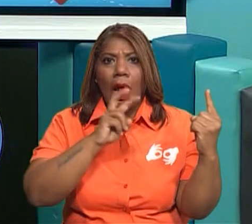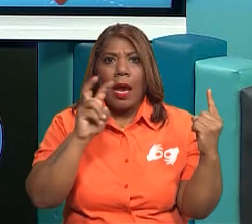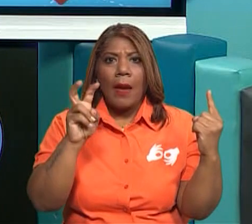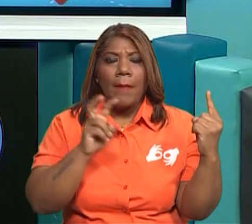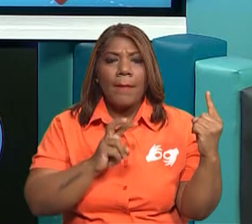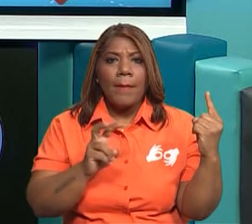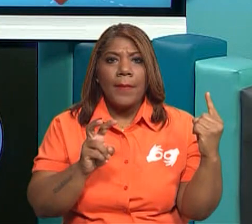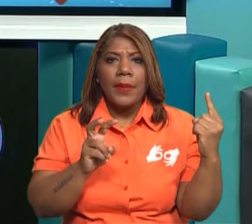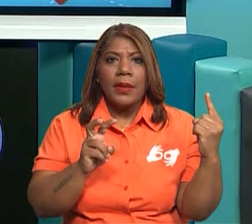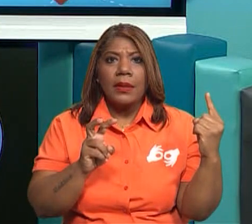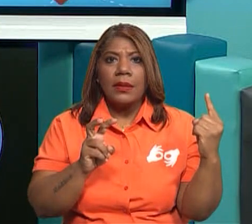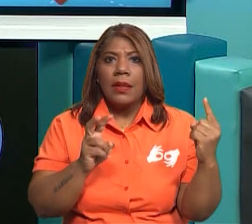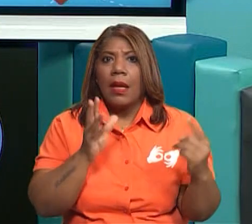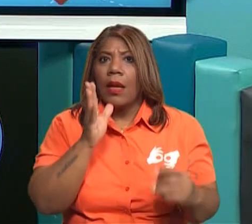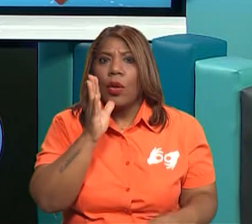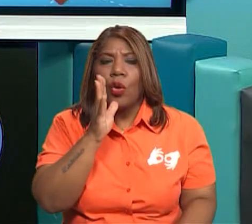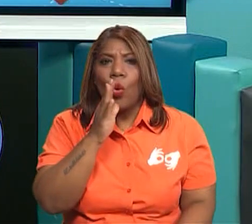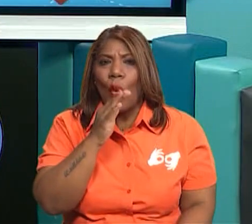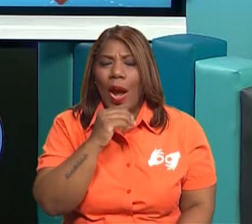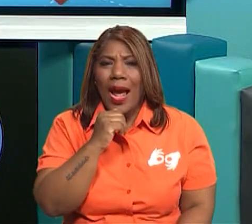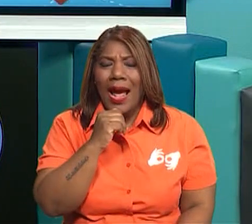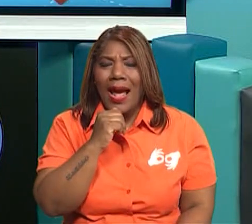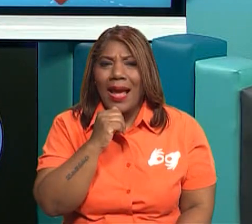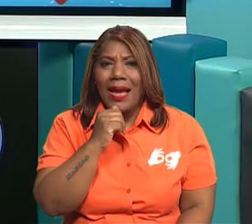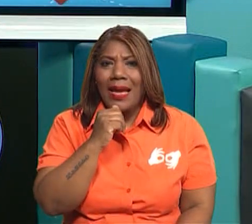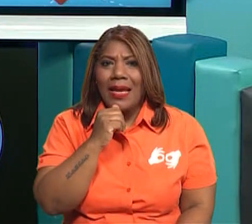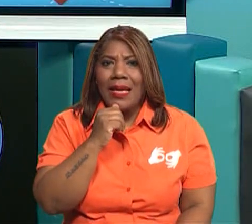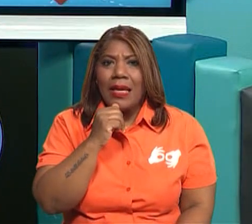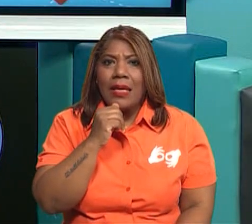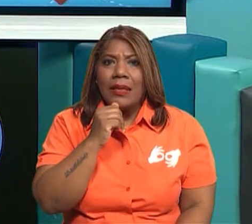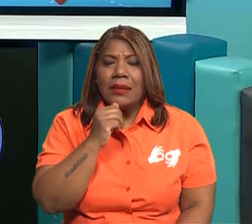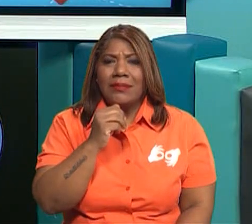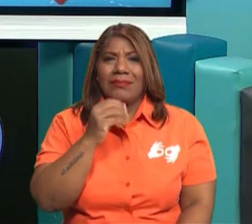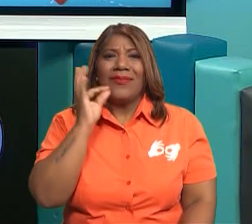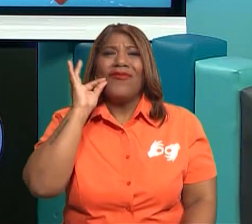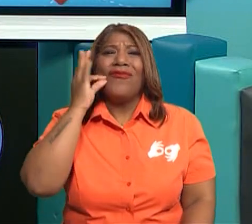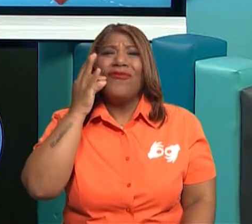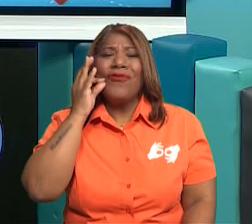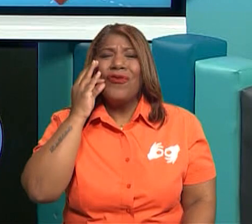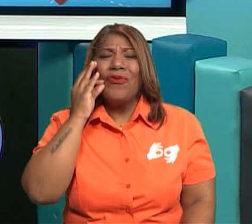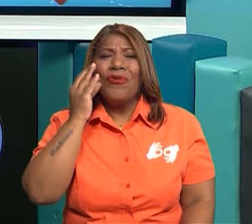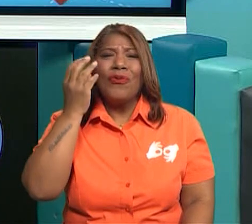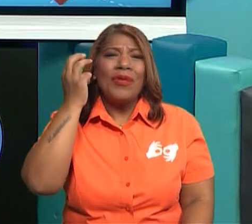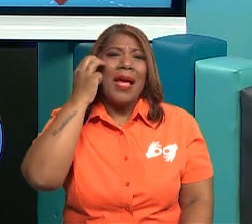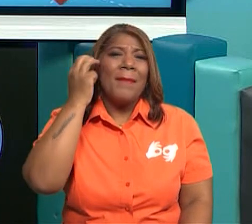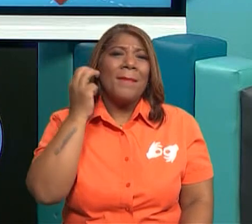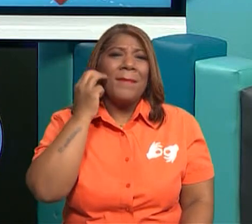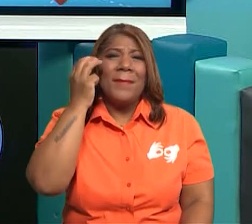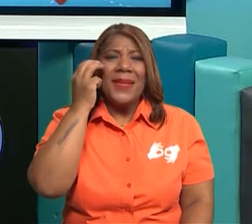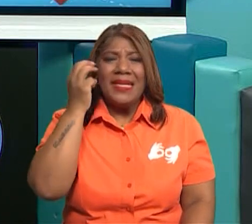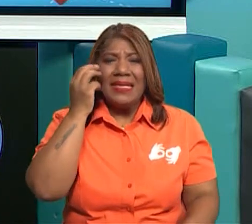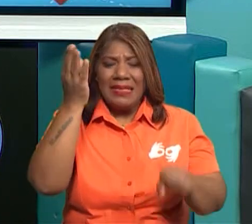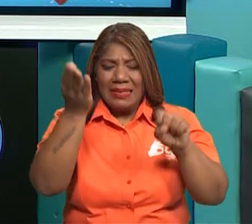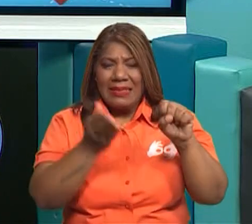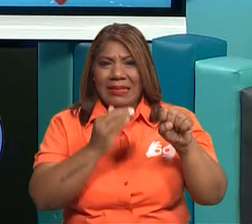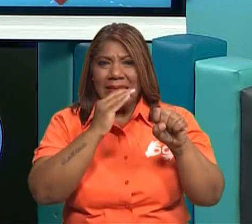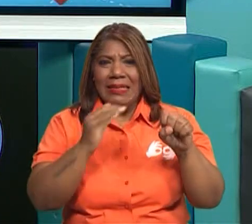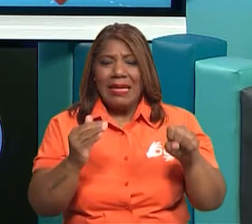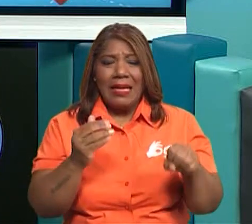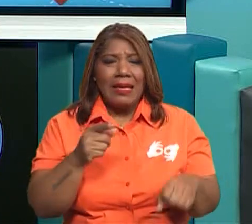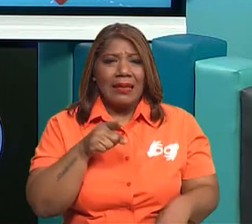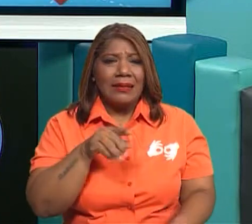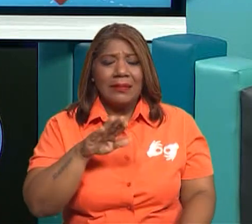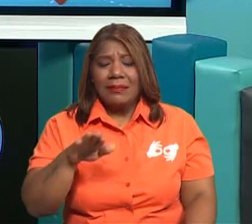una piña? ¿Te vas a sentir feliz? No, no te vas a sentir feliz, te vas a